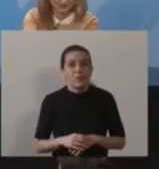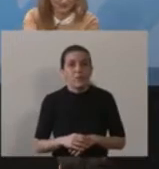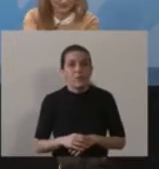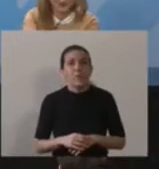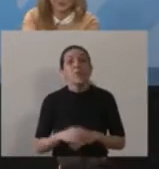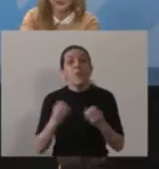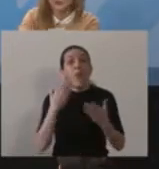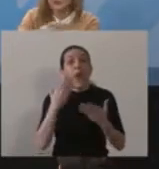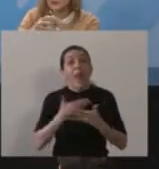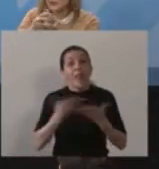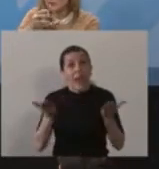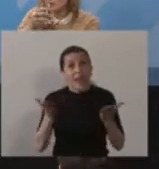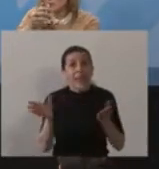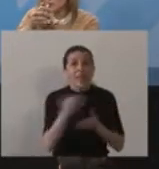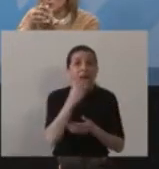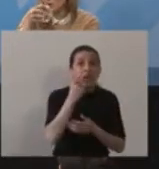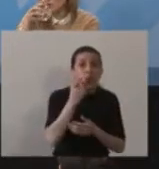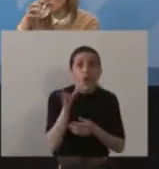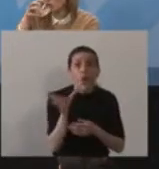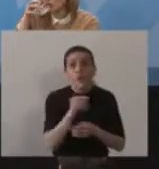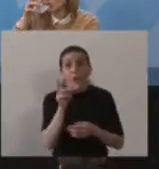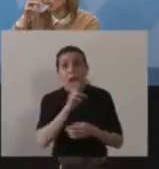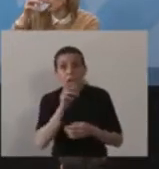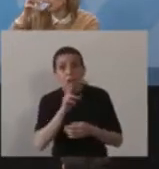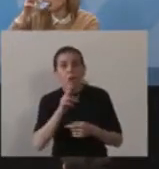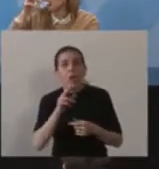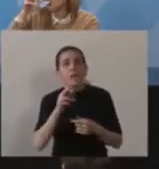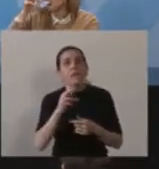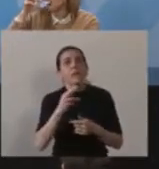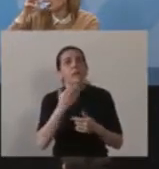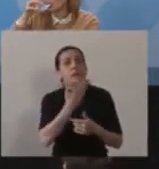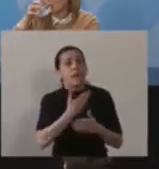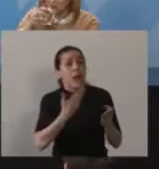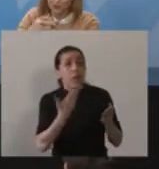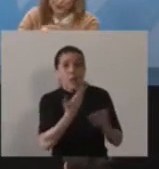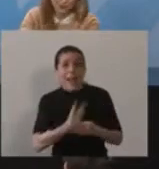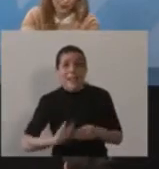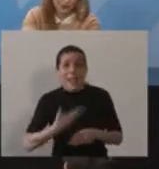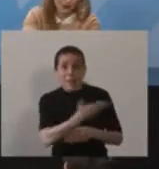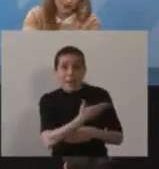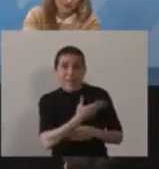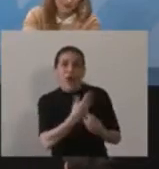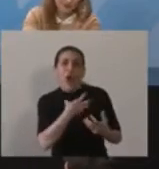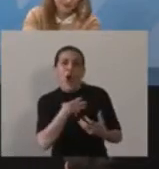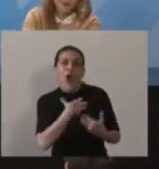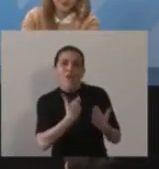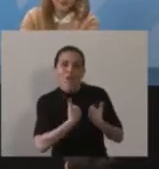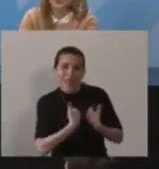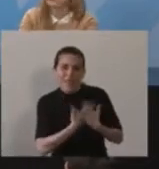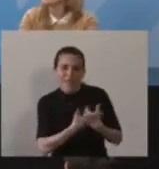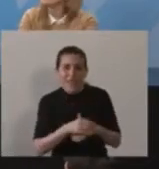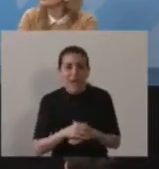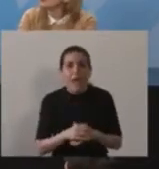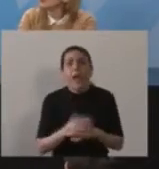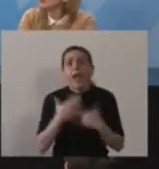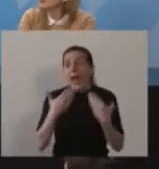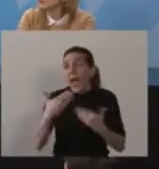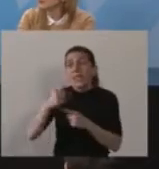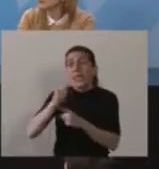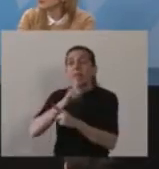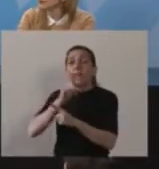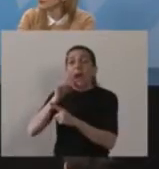buenas tardes a todos y a todas. Señor Presidente, muchas gracias por la confianza. Gracias, Matías.